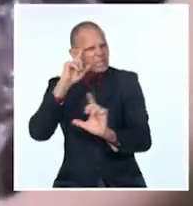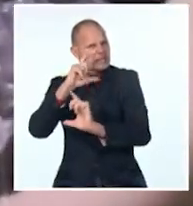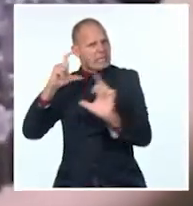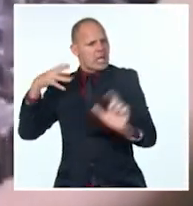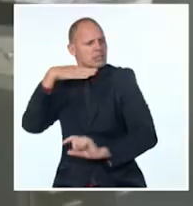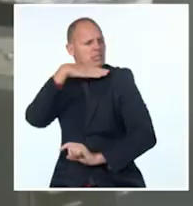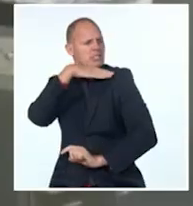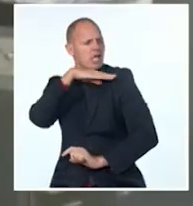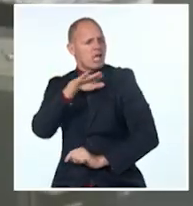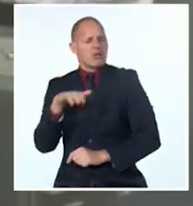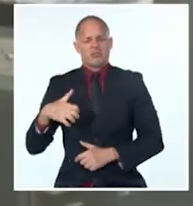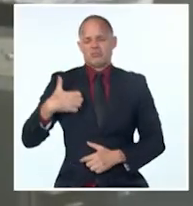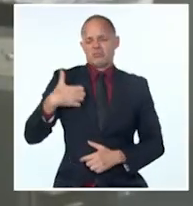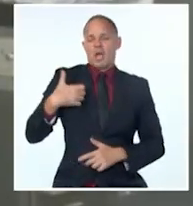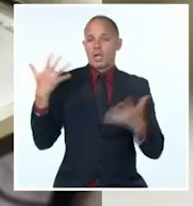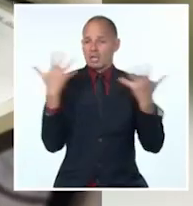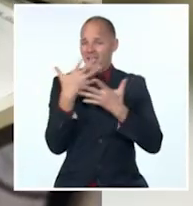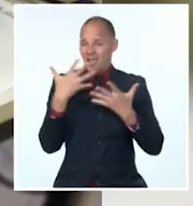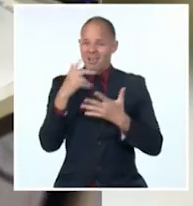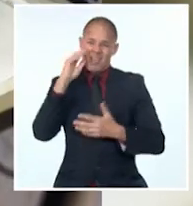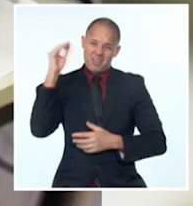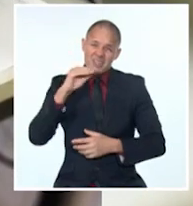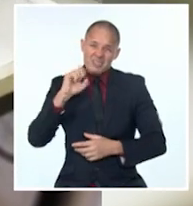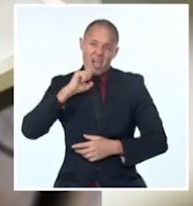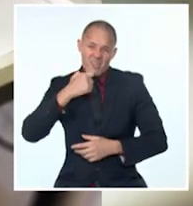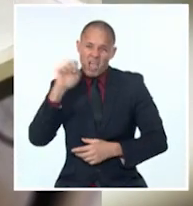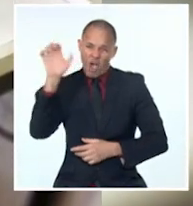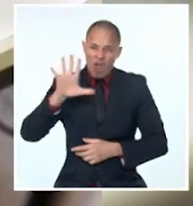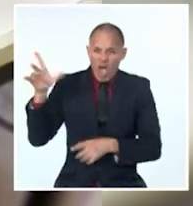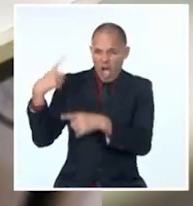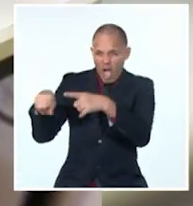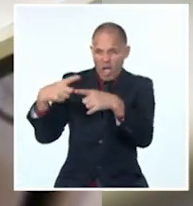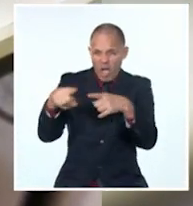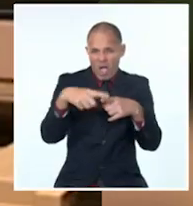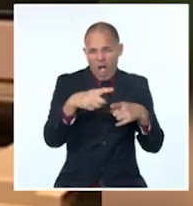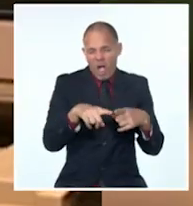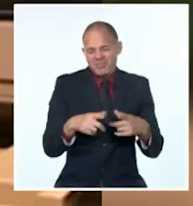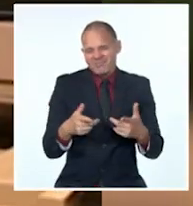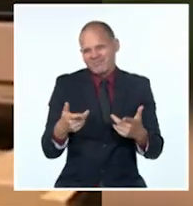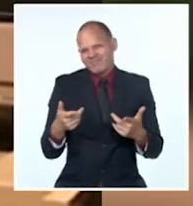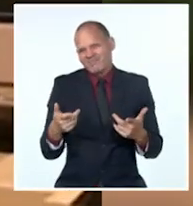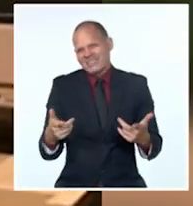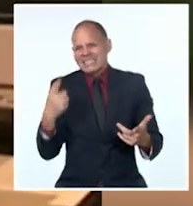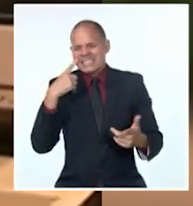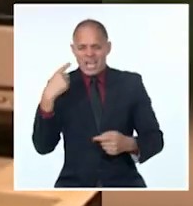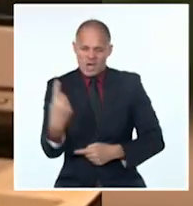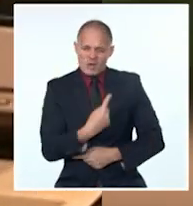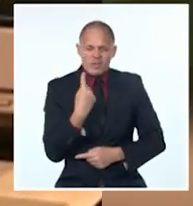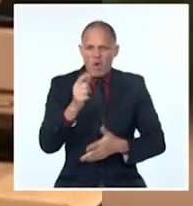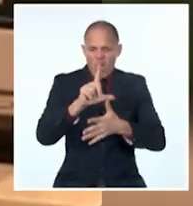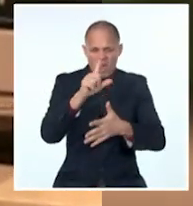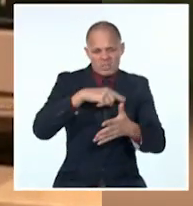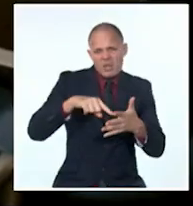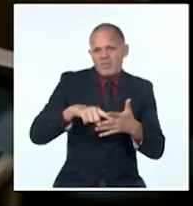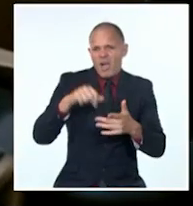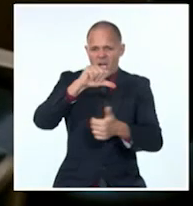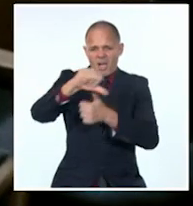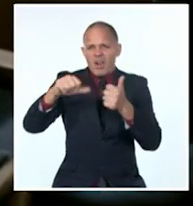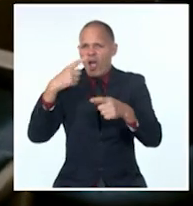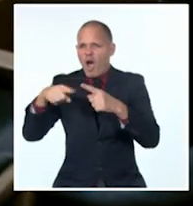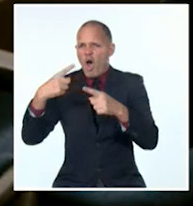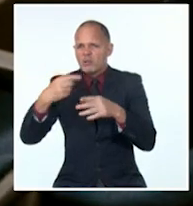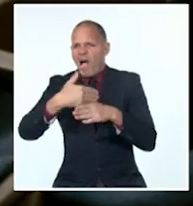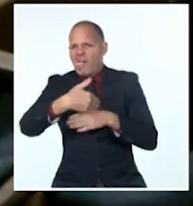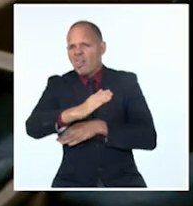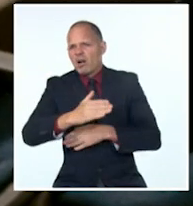privilegiado de los países ricos, queda fuera de nuestro alcance. Al controlar